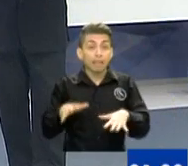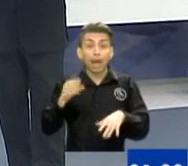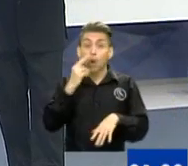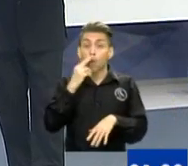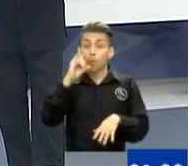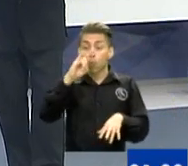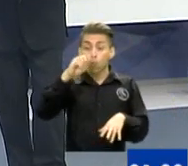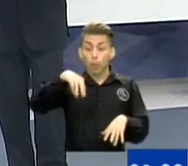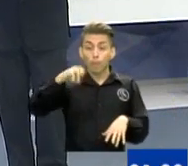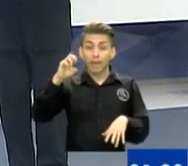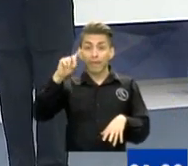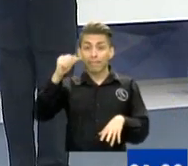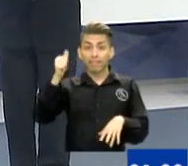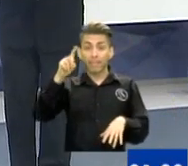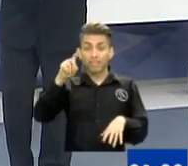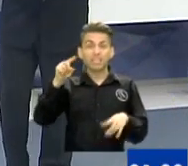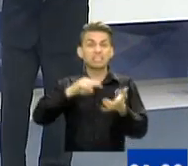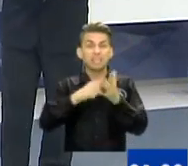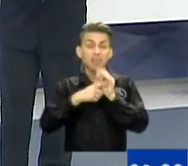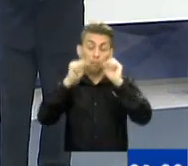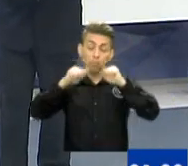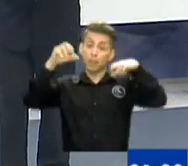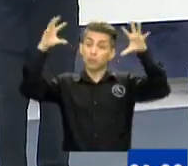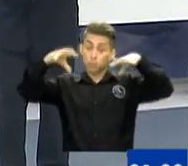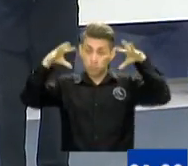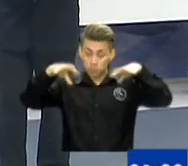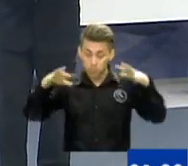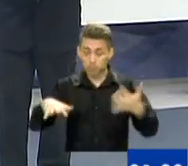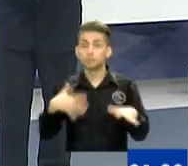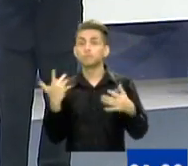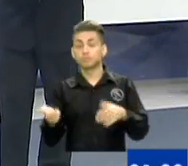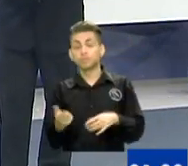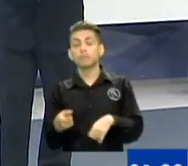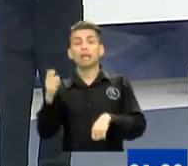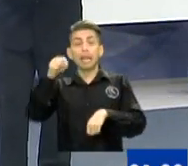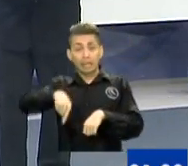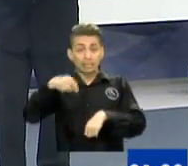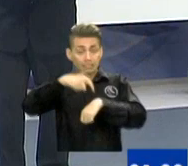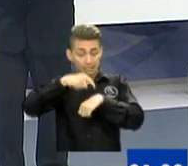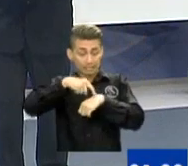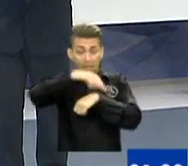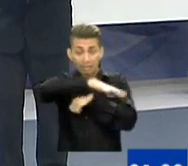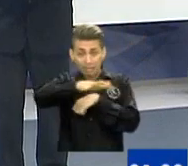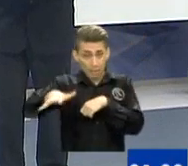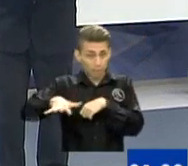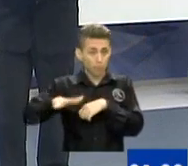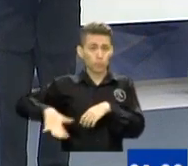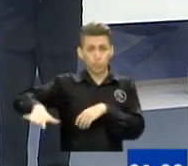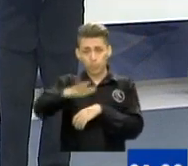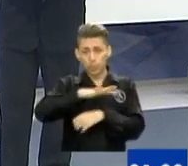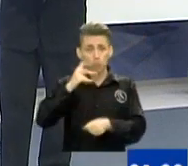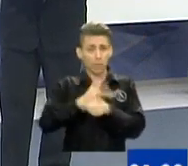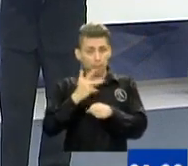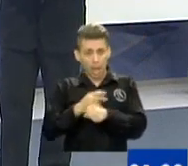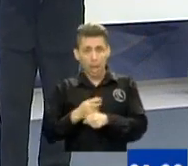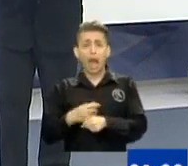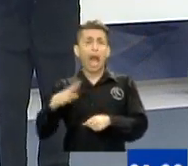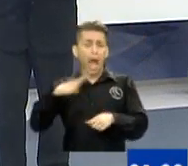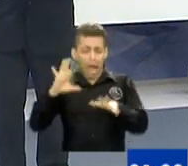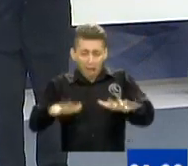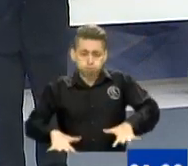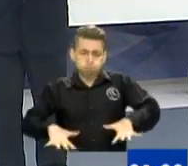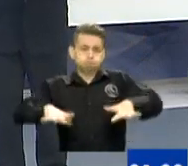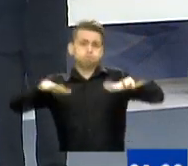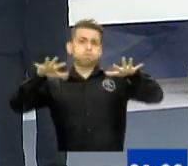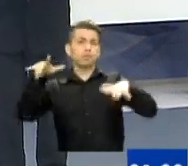hacia el Caribe guatemalteco. El fenómeno meteorológico que está afectando a todo el país y que provocó inundaciones en El Salvador y en